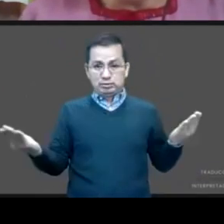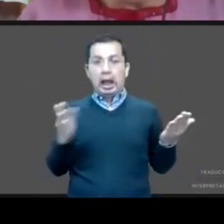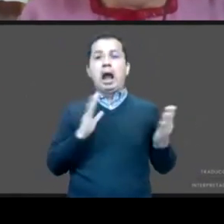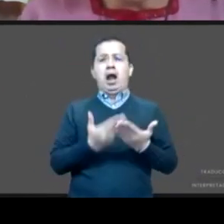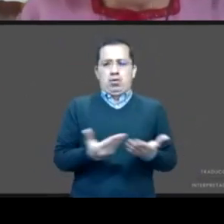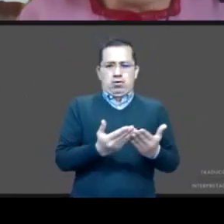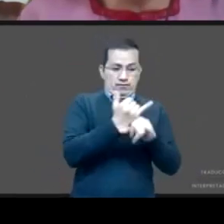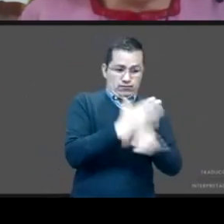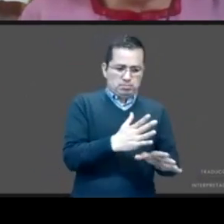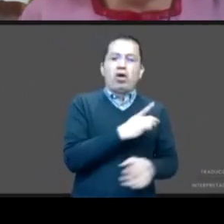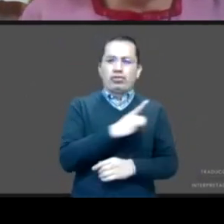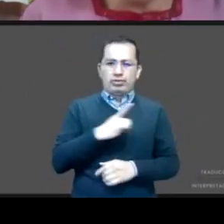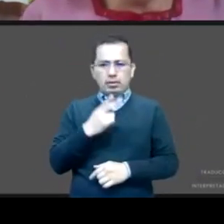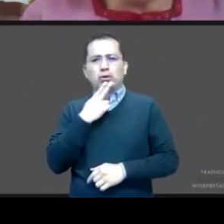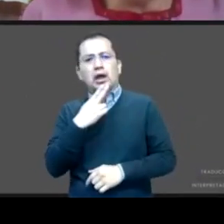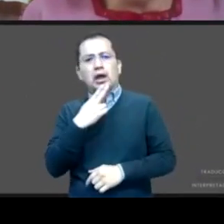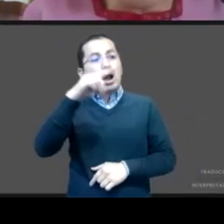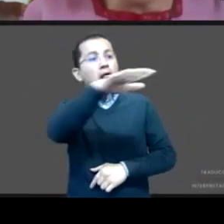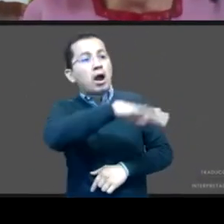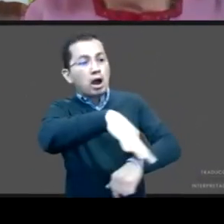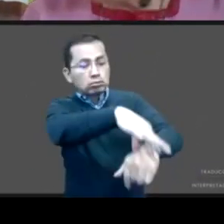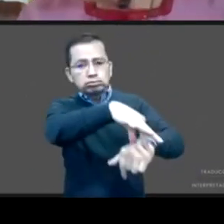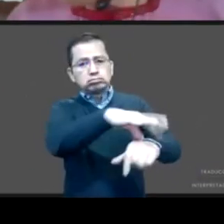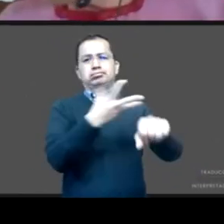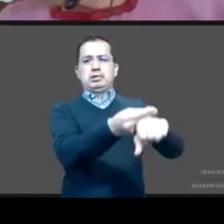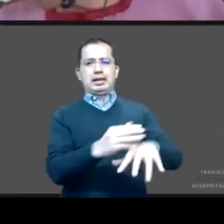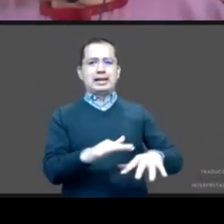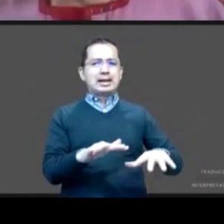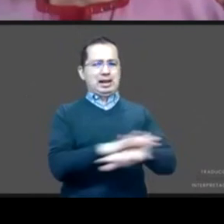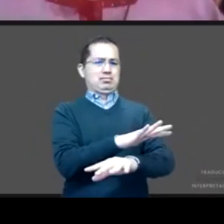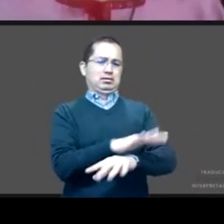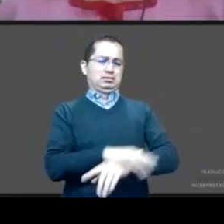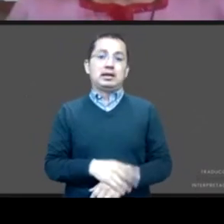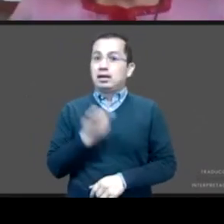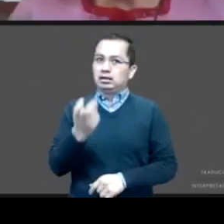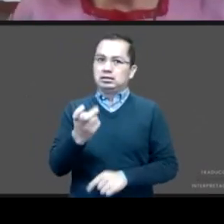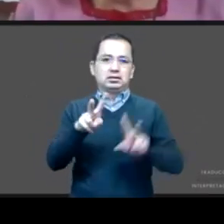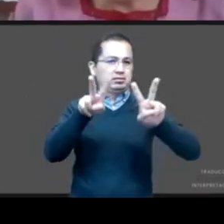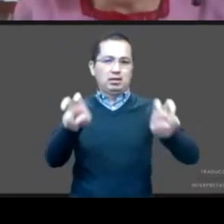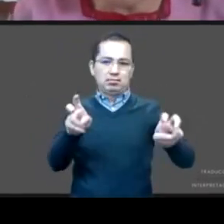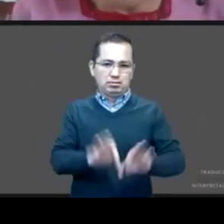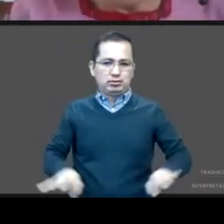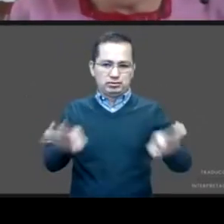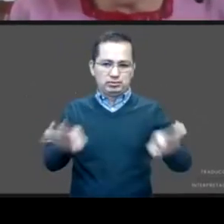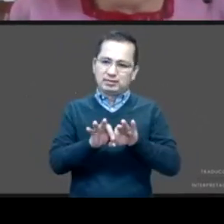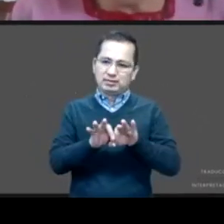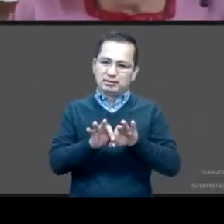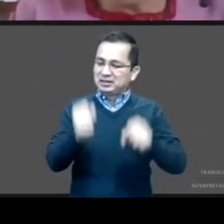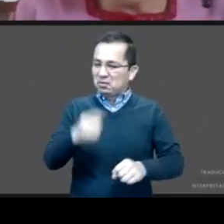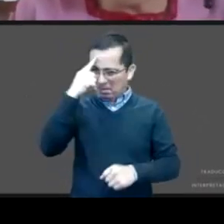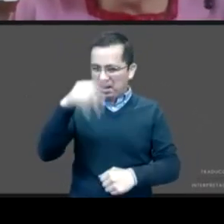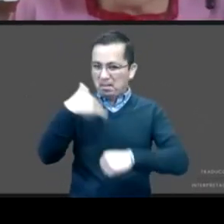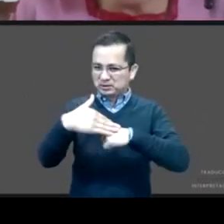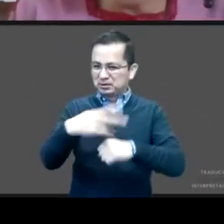Es el gran tema. Creo que es uno de los grandes temas que seguramente vamos a abordar en la segunda ronda. Y me da